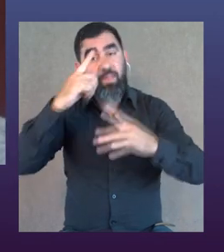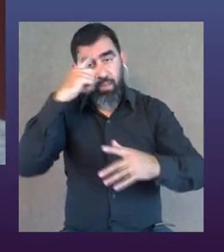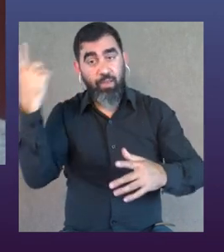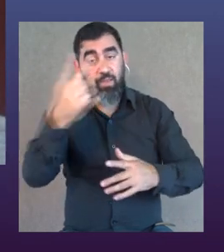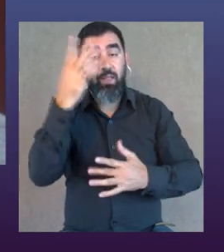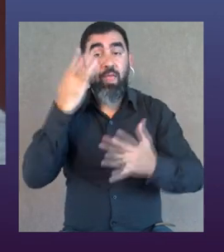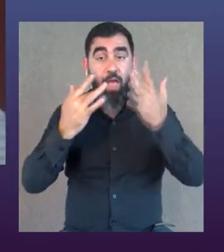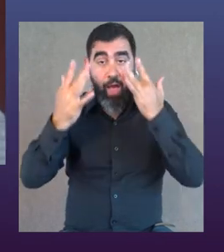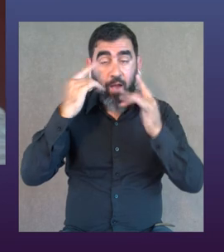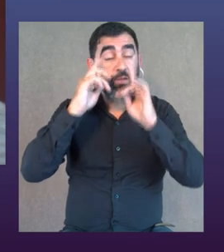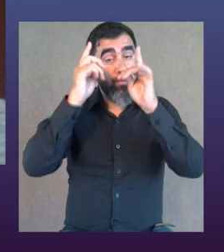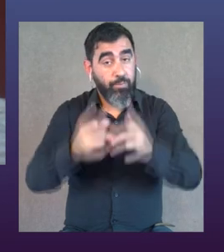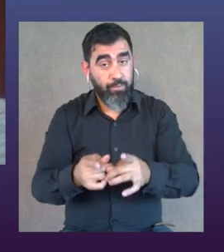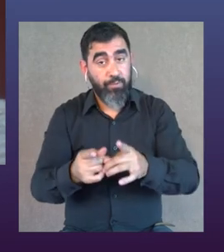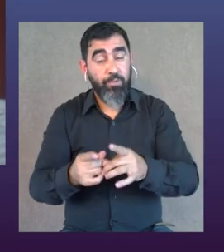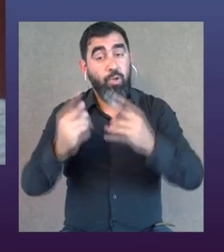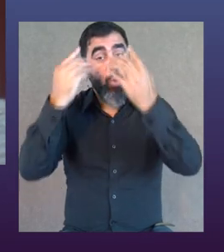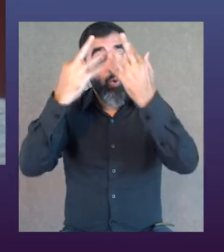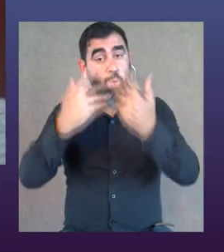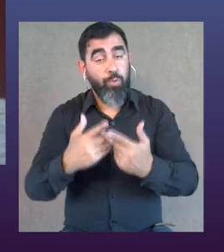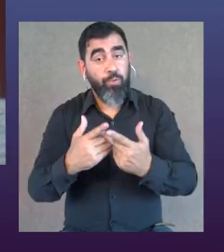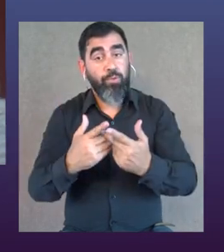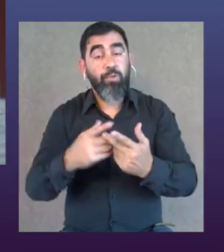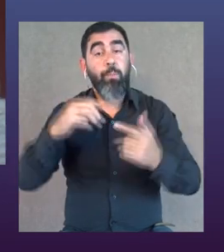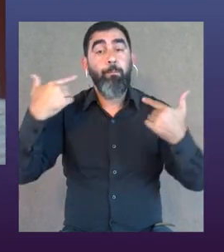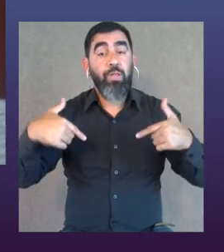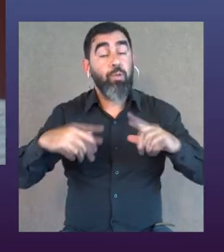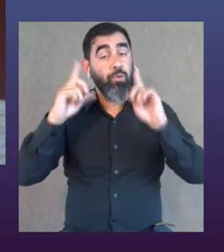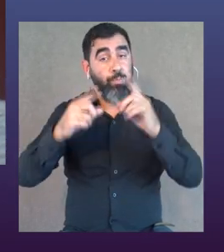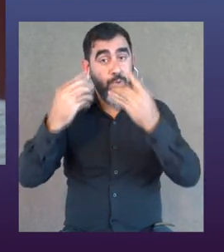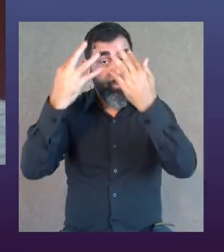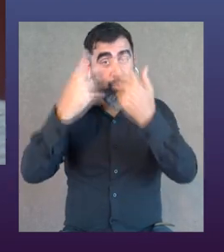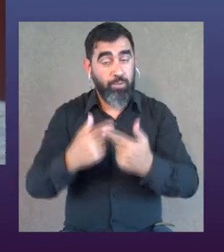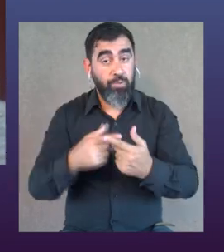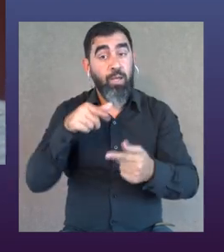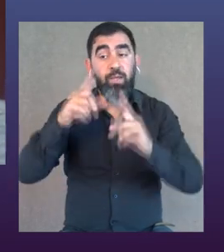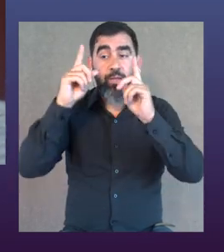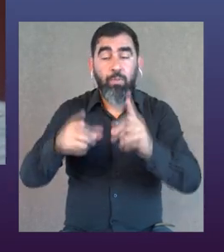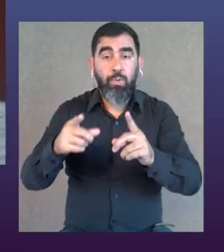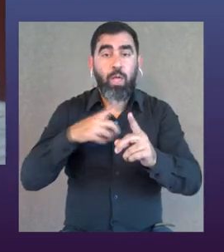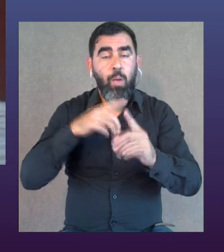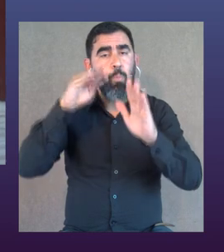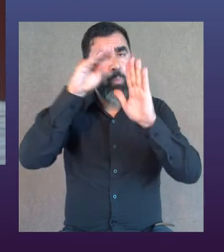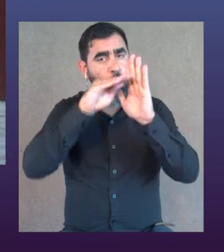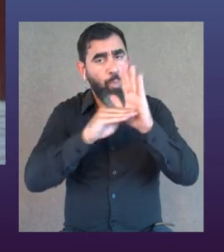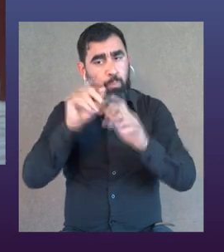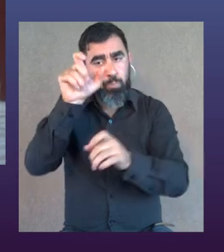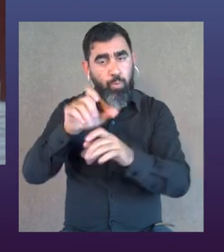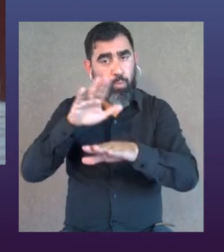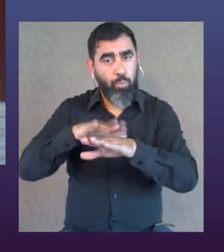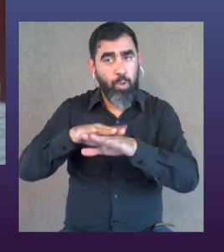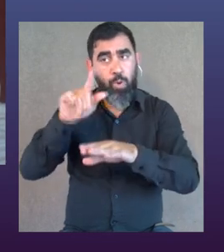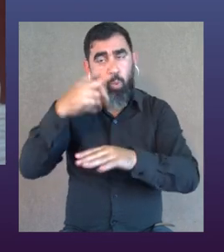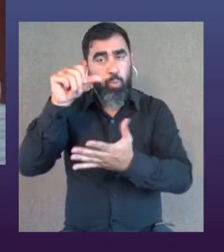estuvimos en el Festival Internacional de Artes Escénicas que lo organiza el Ministerio y ahí también nos vieron